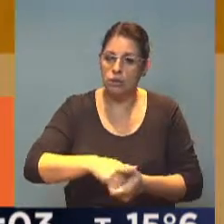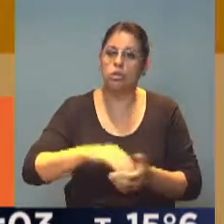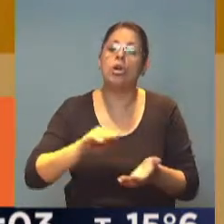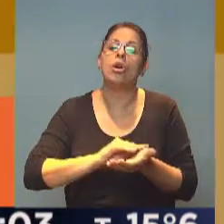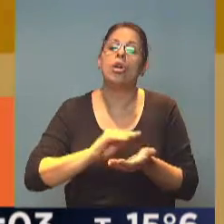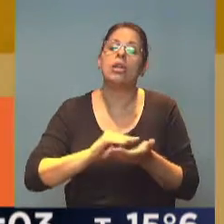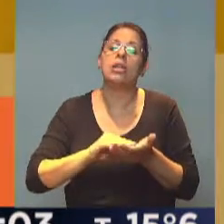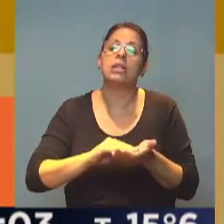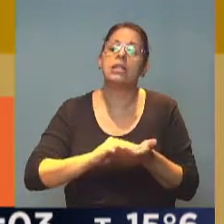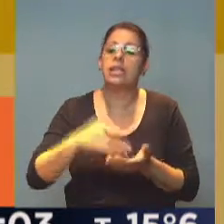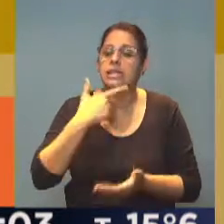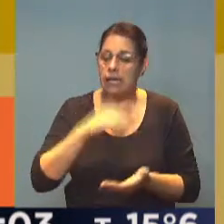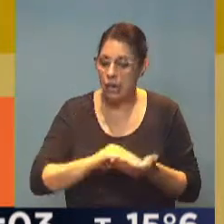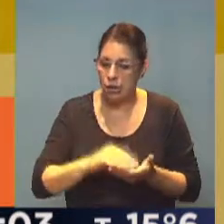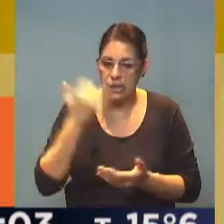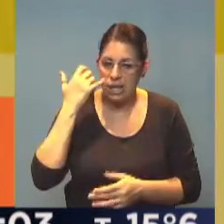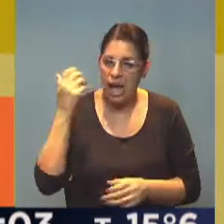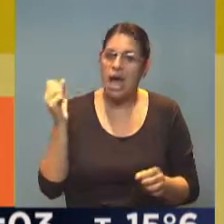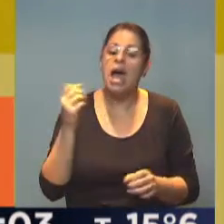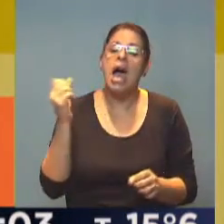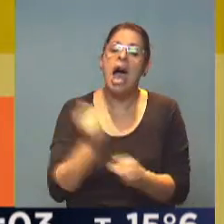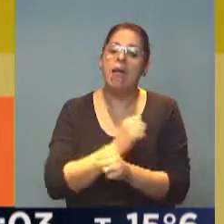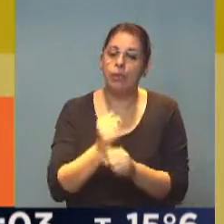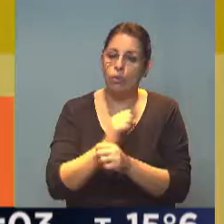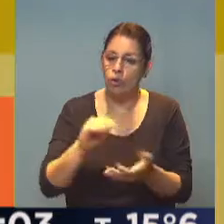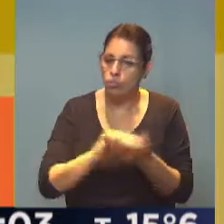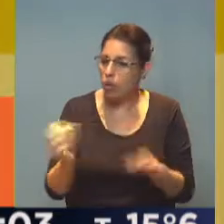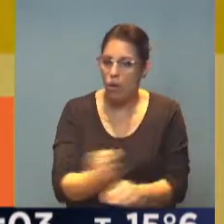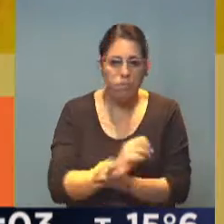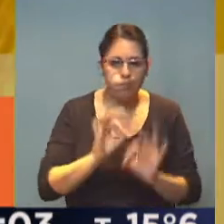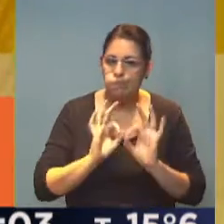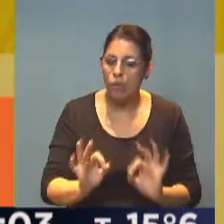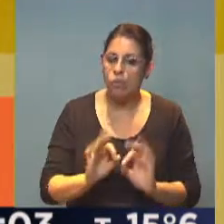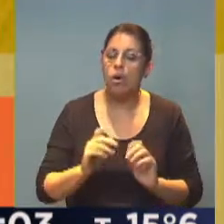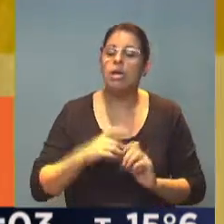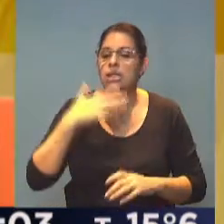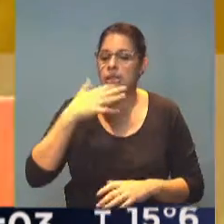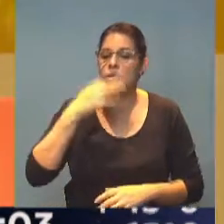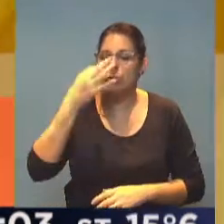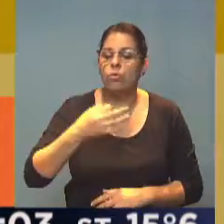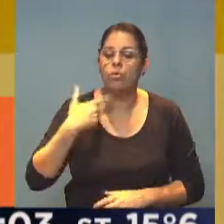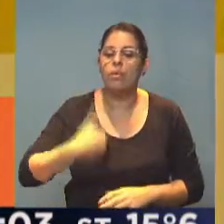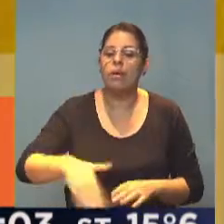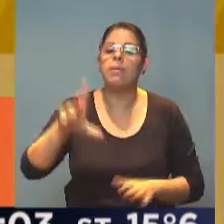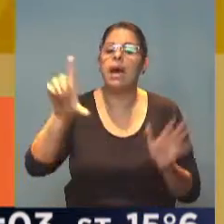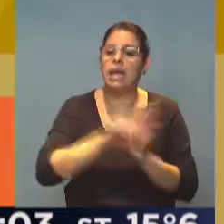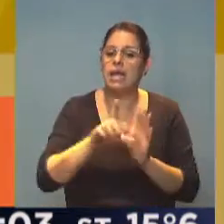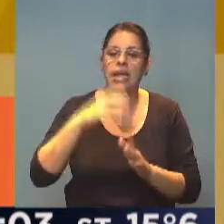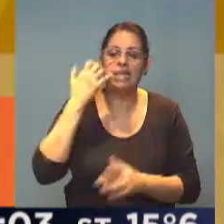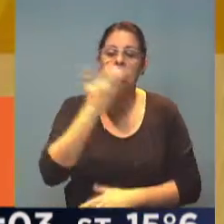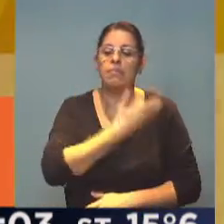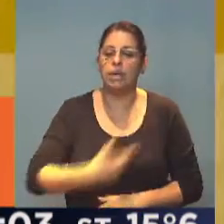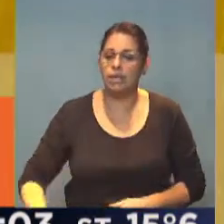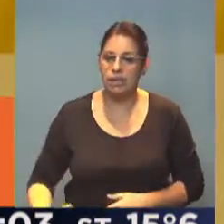Cámara de Senadores y como ya tiene, repetimos, la sanción de la Cámara de Diputados va a ser convertido en ley. Esto ya lo planteó el presidente de la